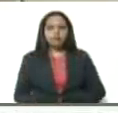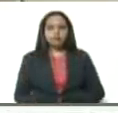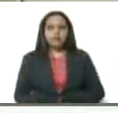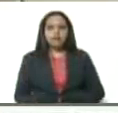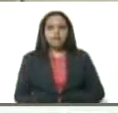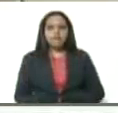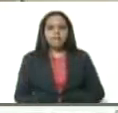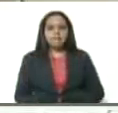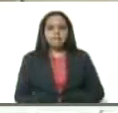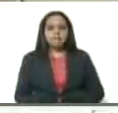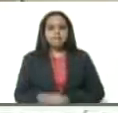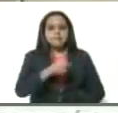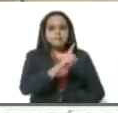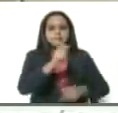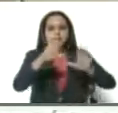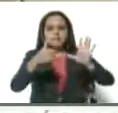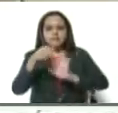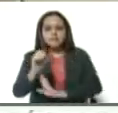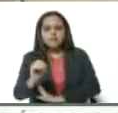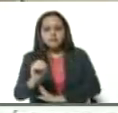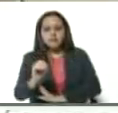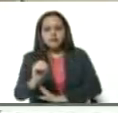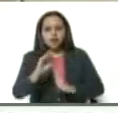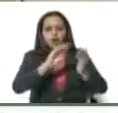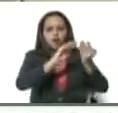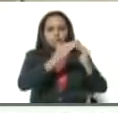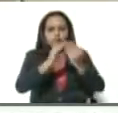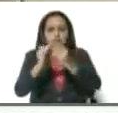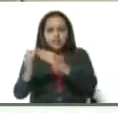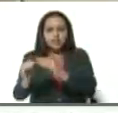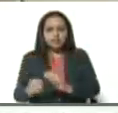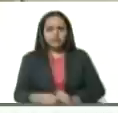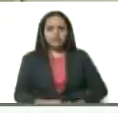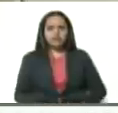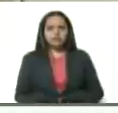160 casos de transmisión comunitaria.